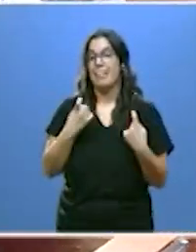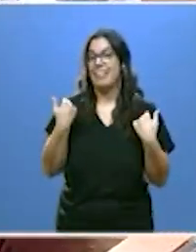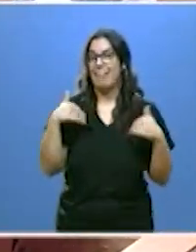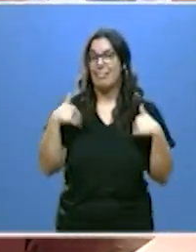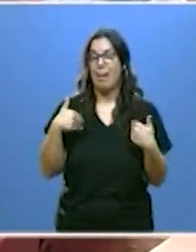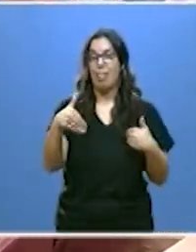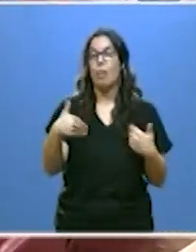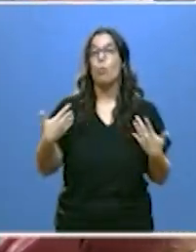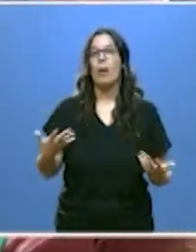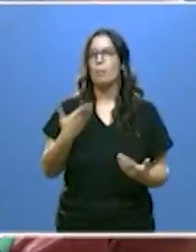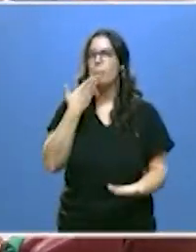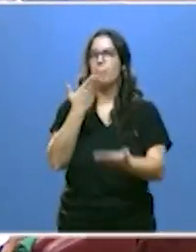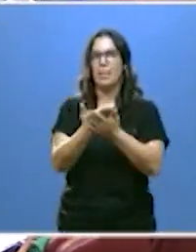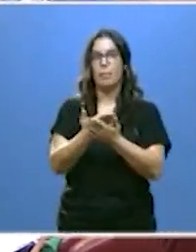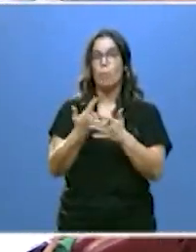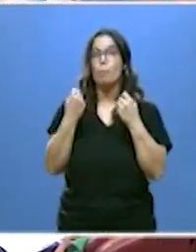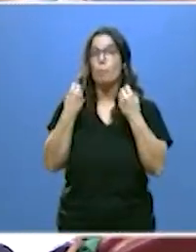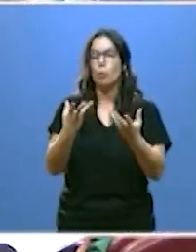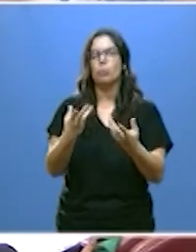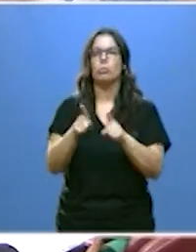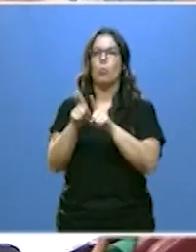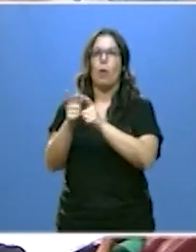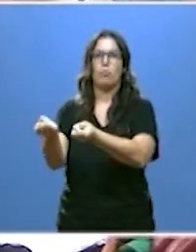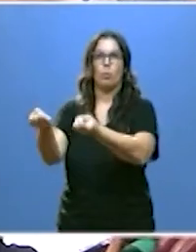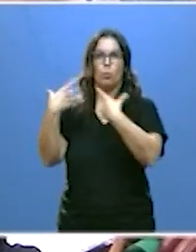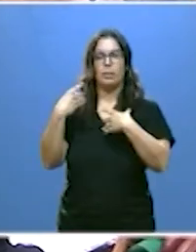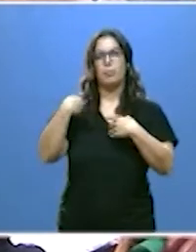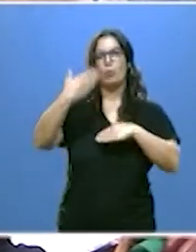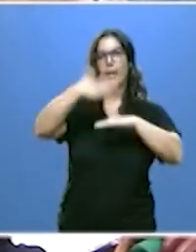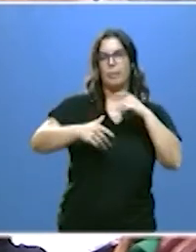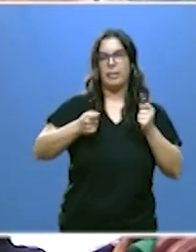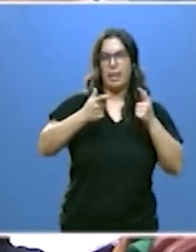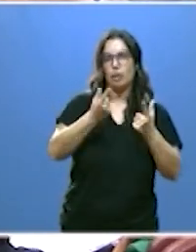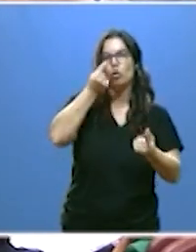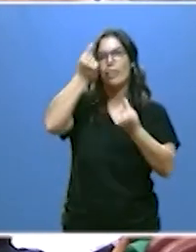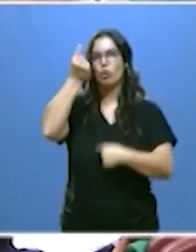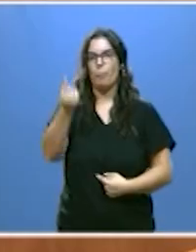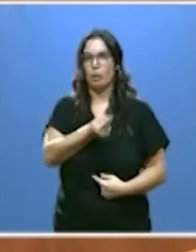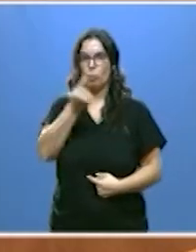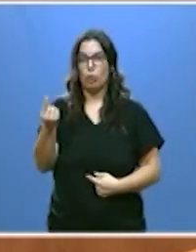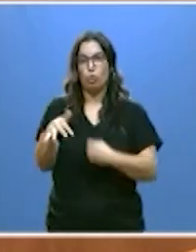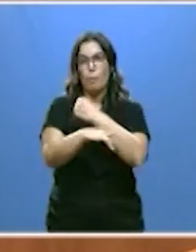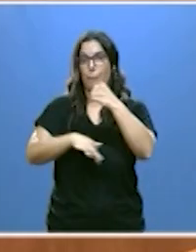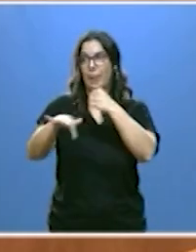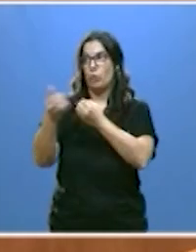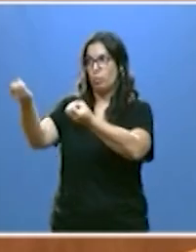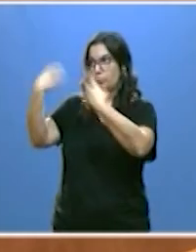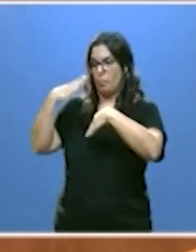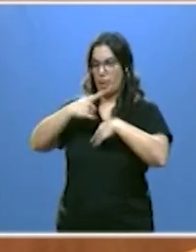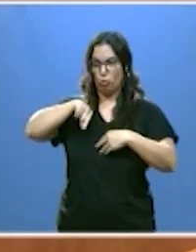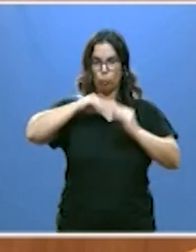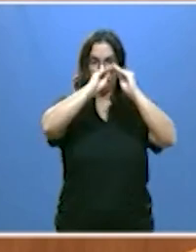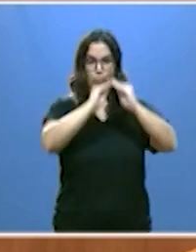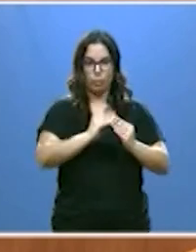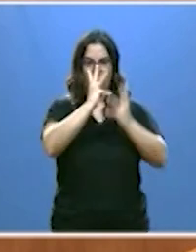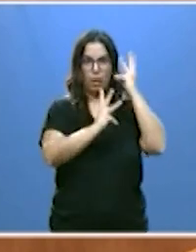pedimos que cuanto antes se nos informe de los límites de gasto y los datos presupuestarios básicos para poder elaborar